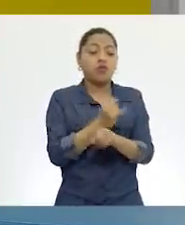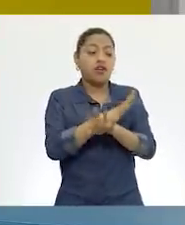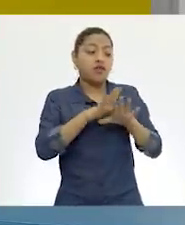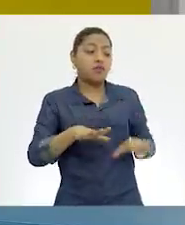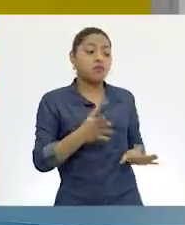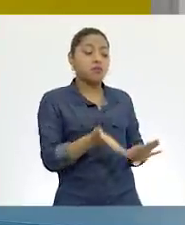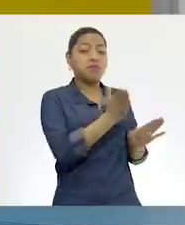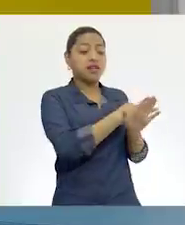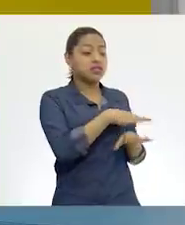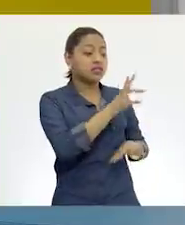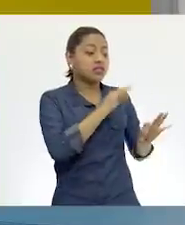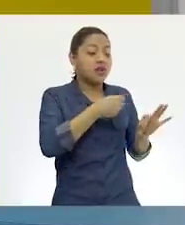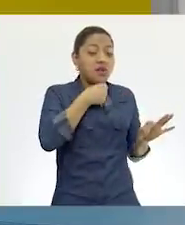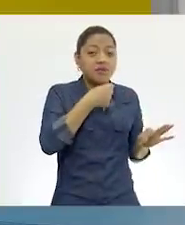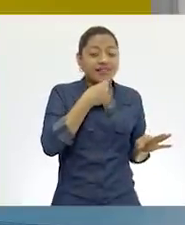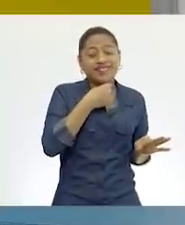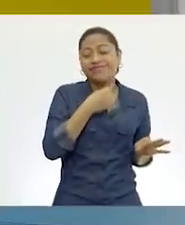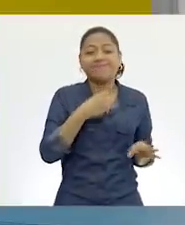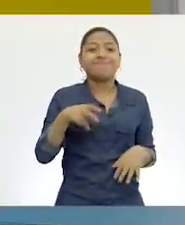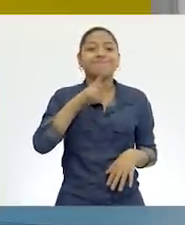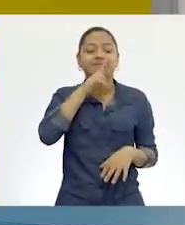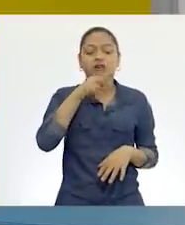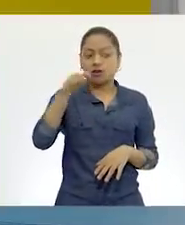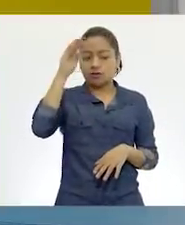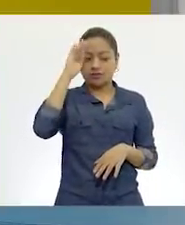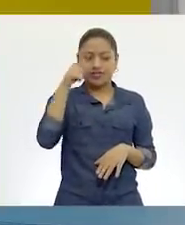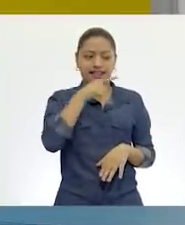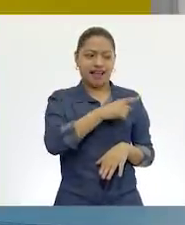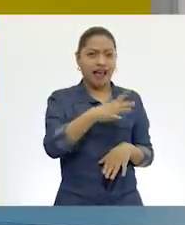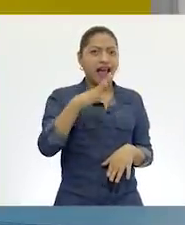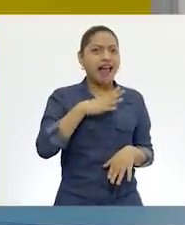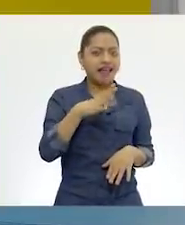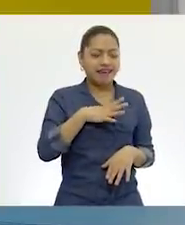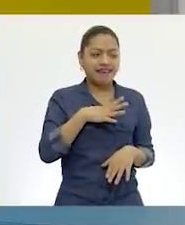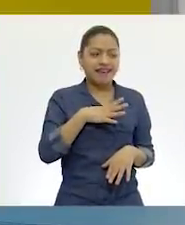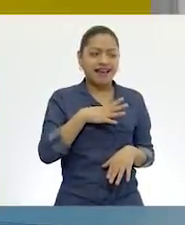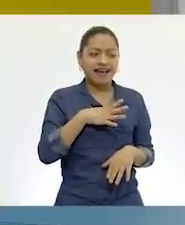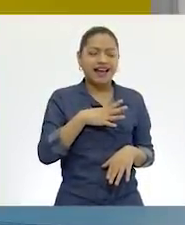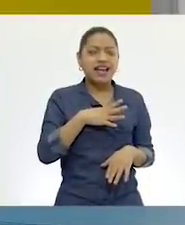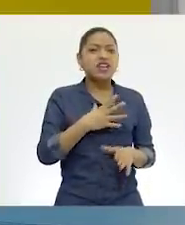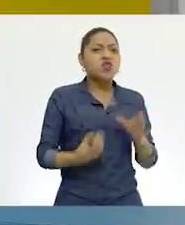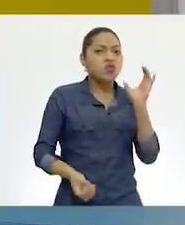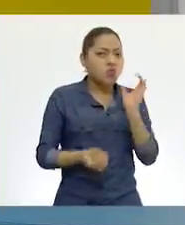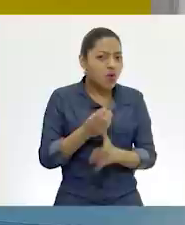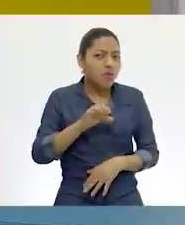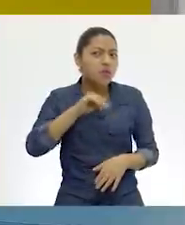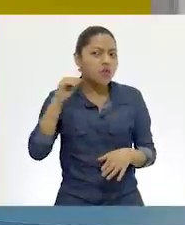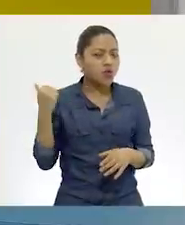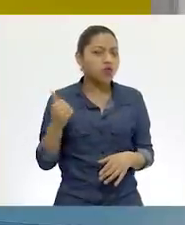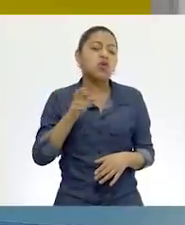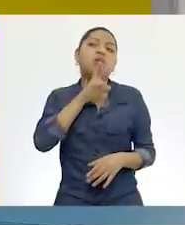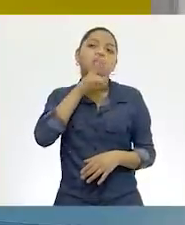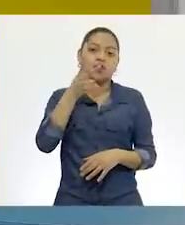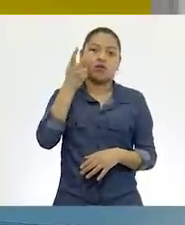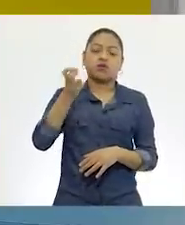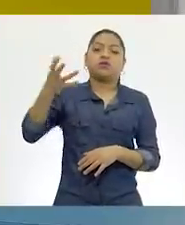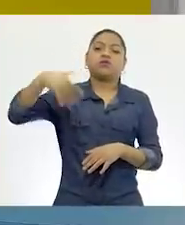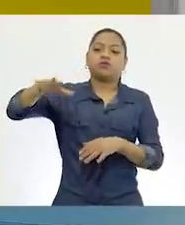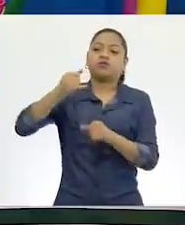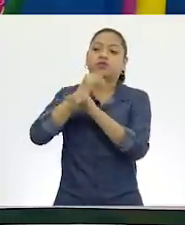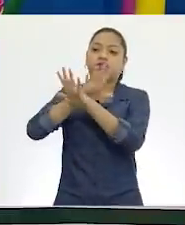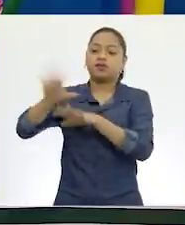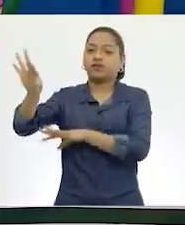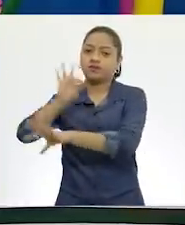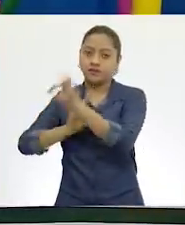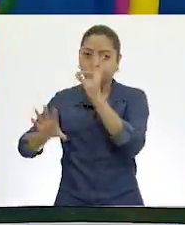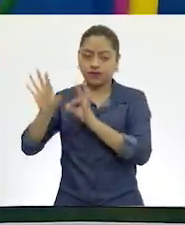tendríamos que cuestionarnos si no ha cambiado, si no hay una edición más reciente precisamente con esa información para que